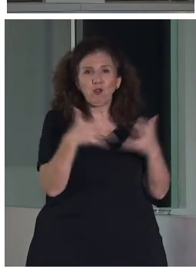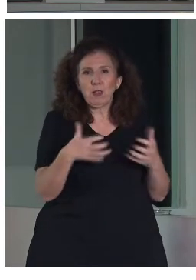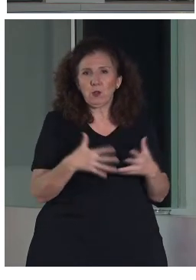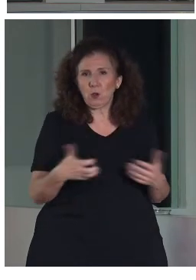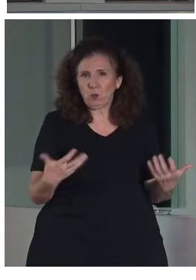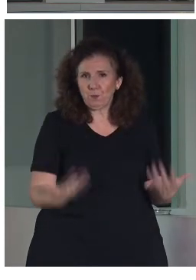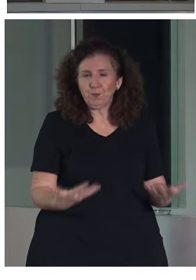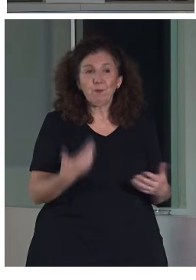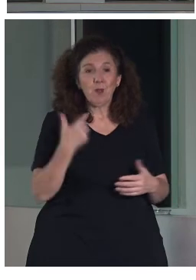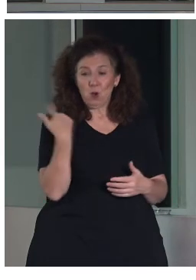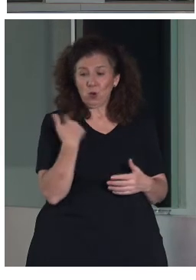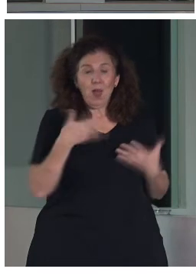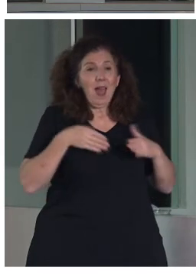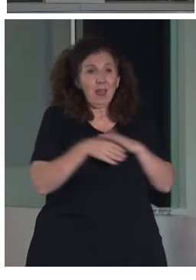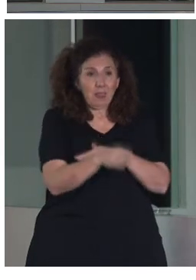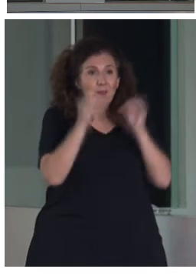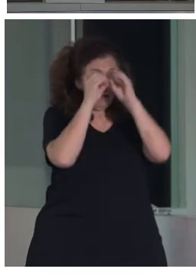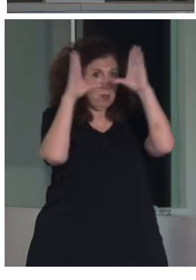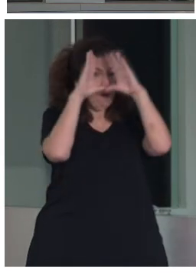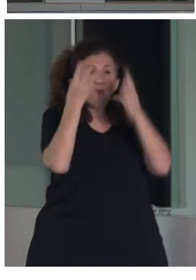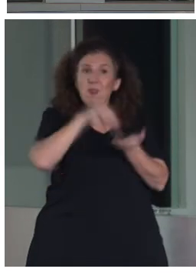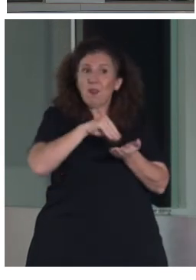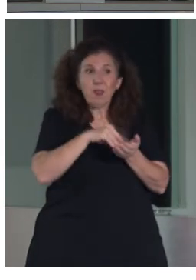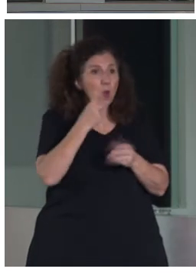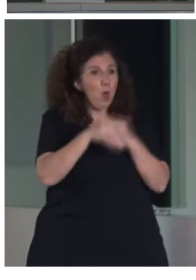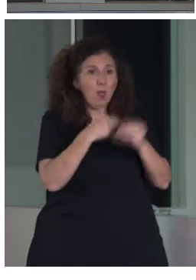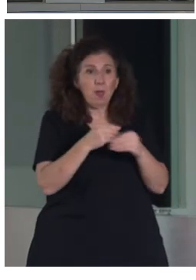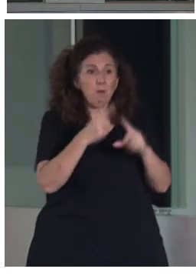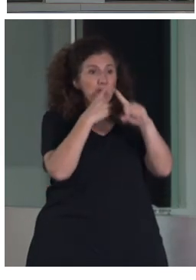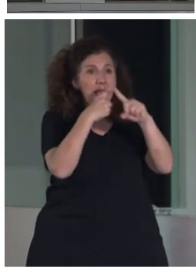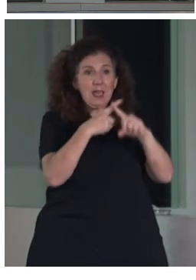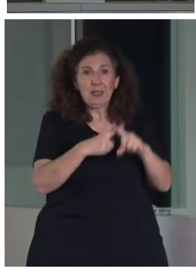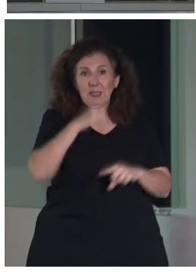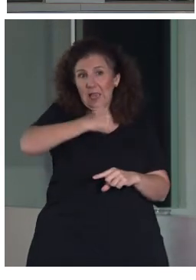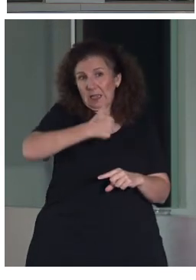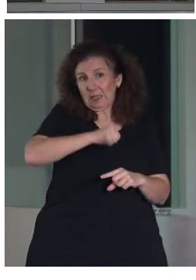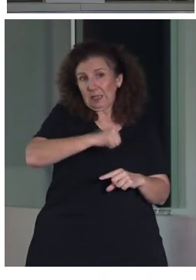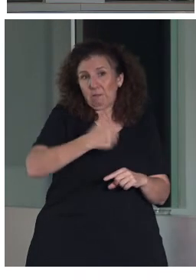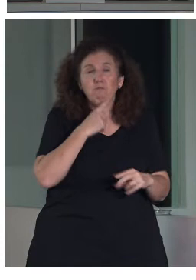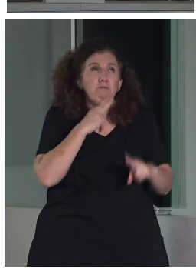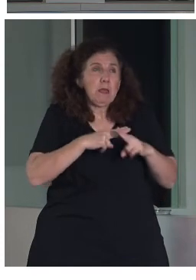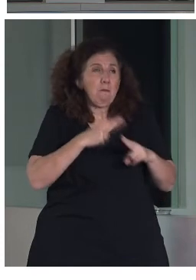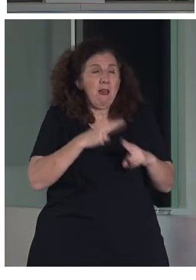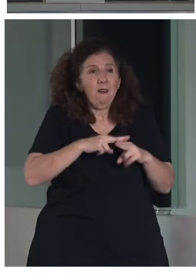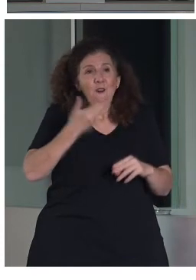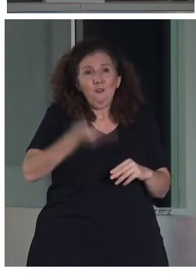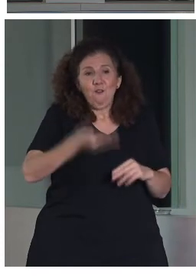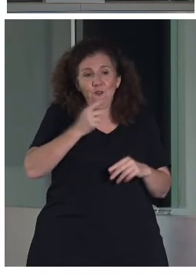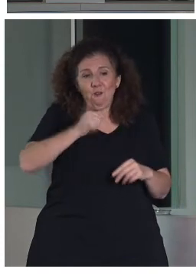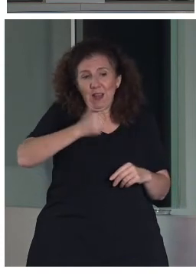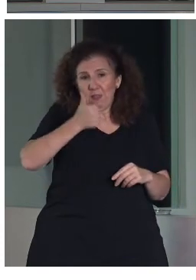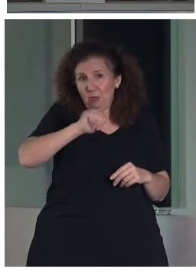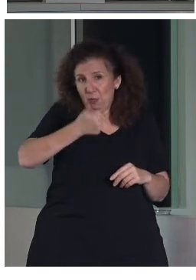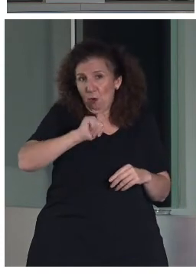obviado, y es el test con usuarios. Entonces, nosotros realizamos unas pruebas que denominamos validación, que vienen a ser una